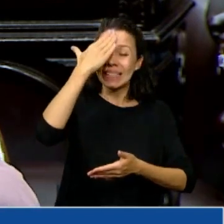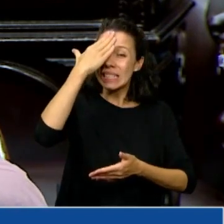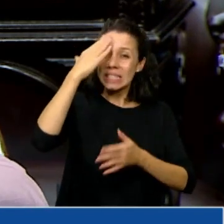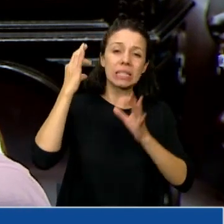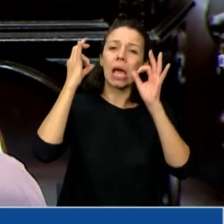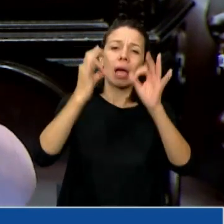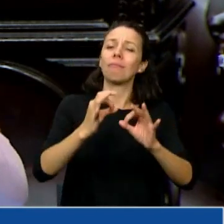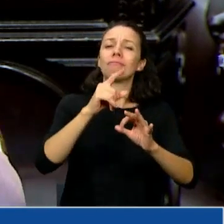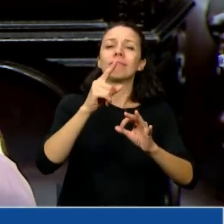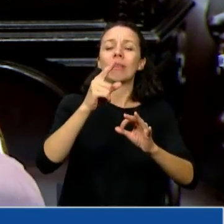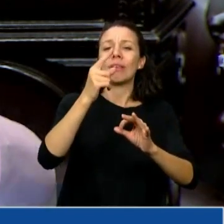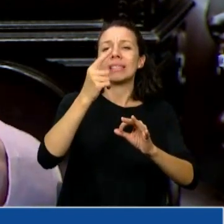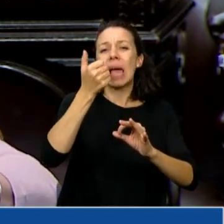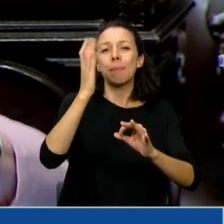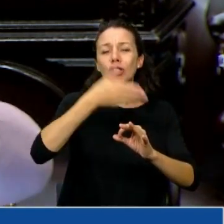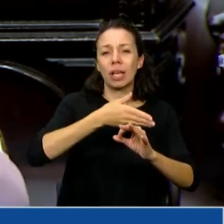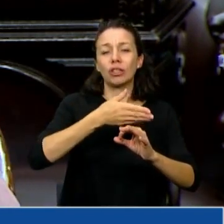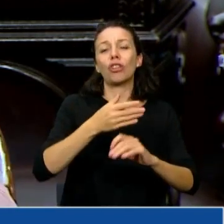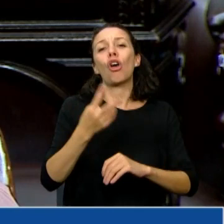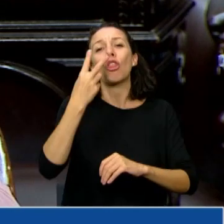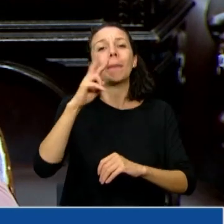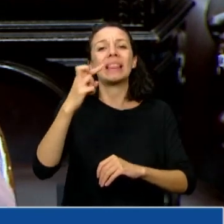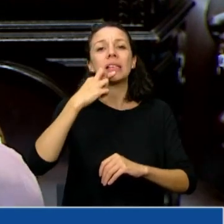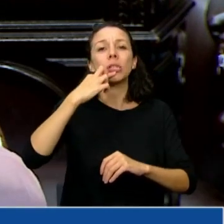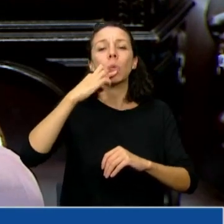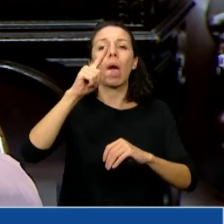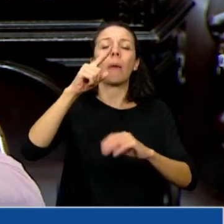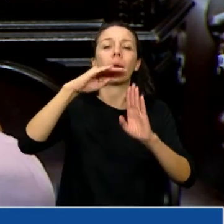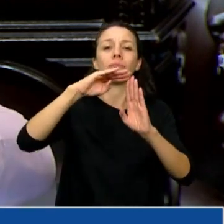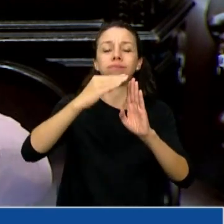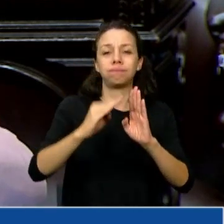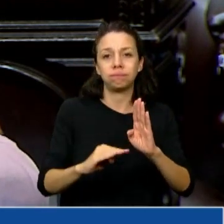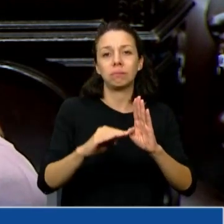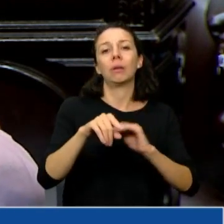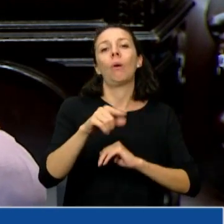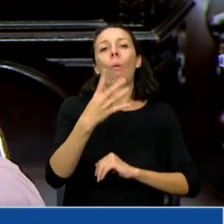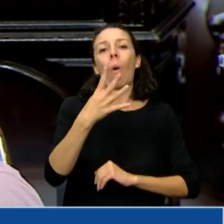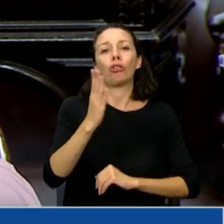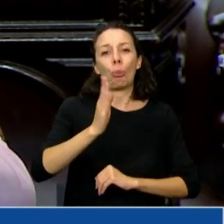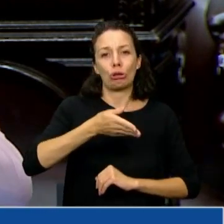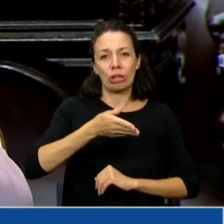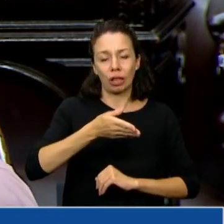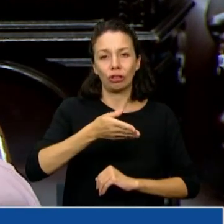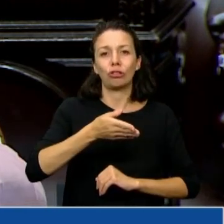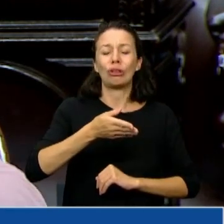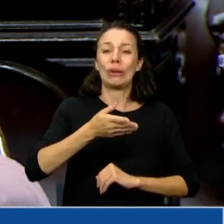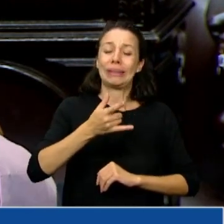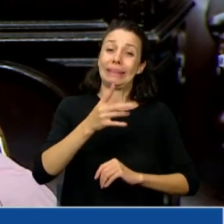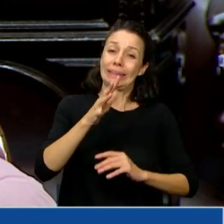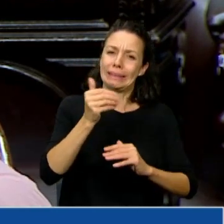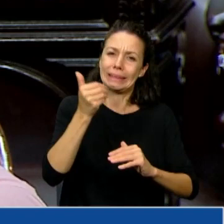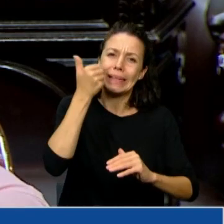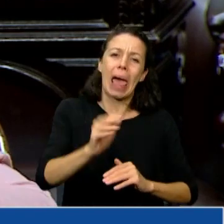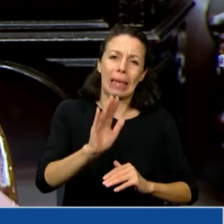6%. Bajamos en 2019 al casi 4%, arañando el